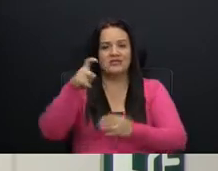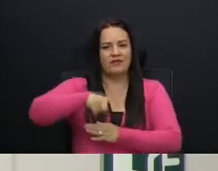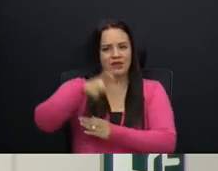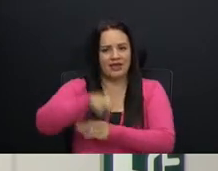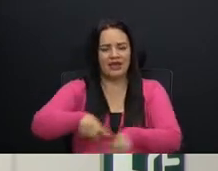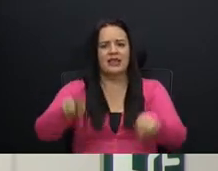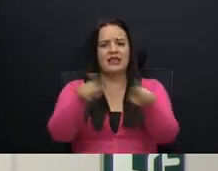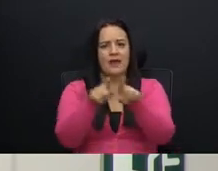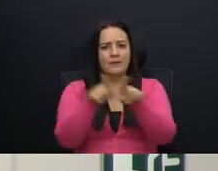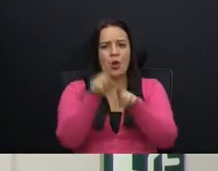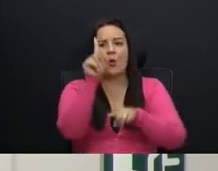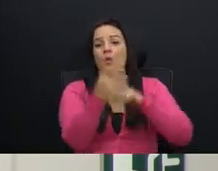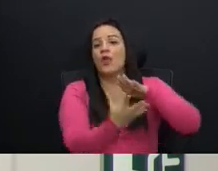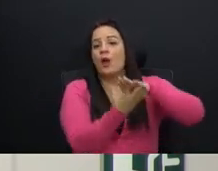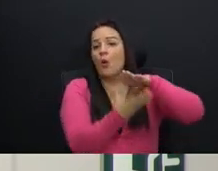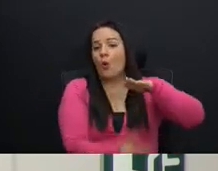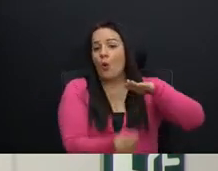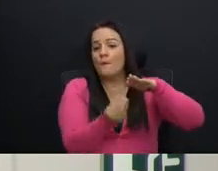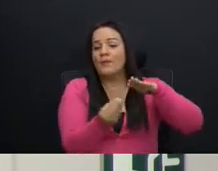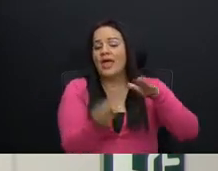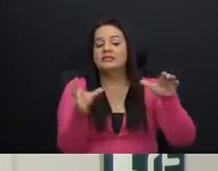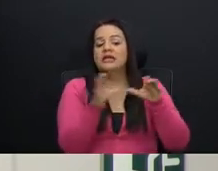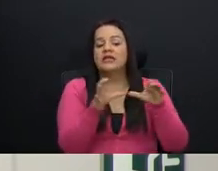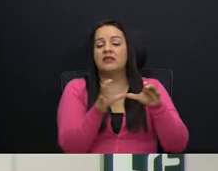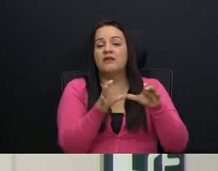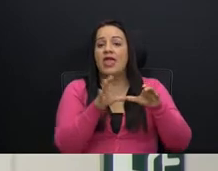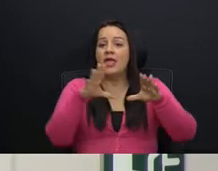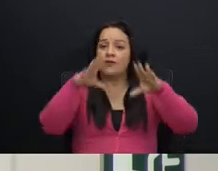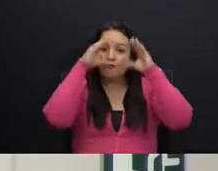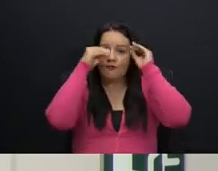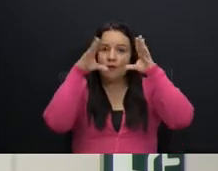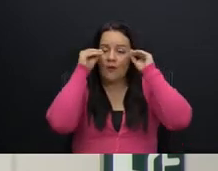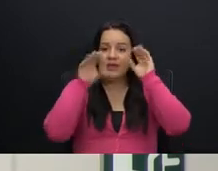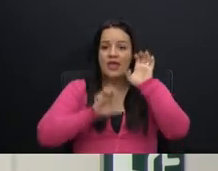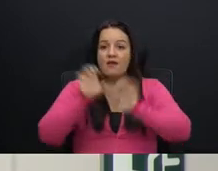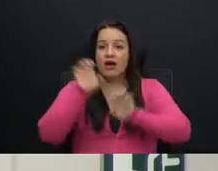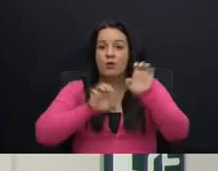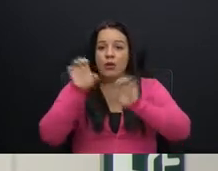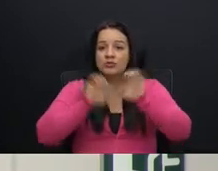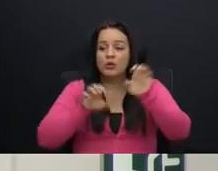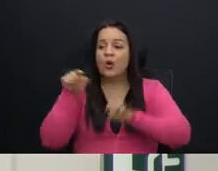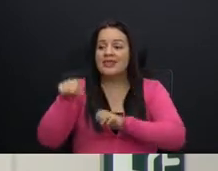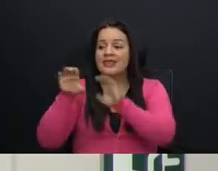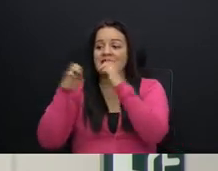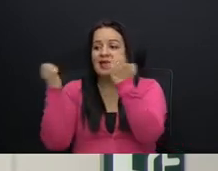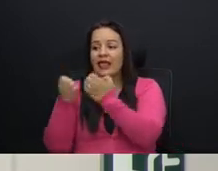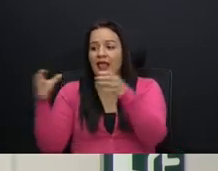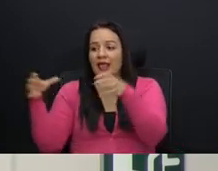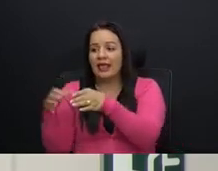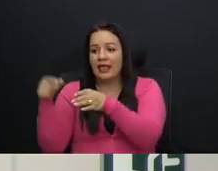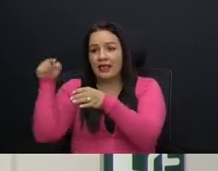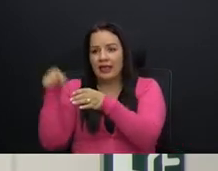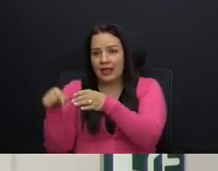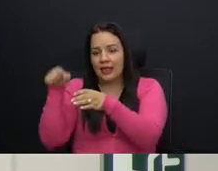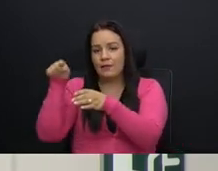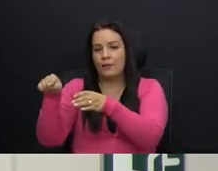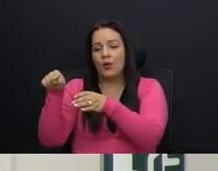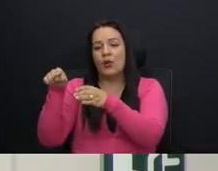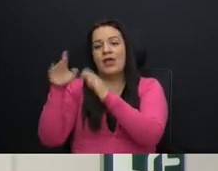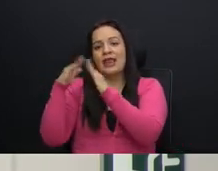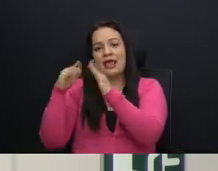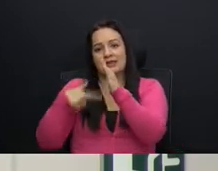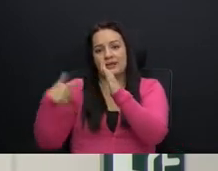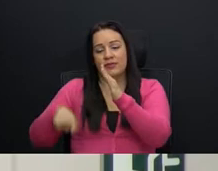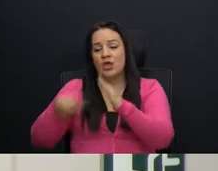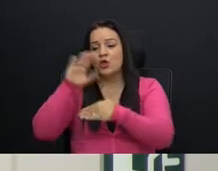también una copia certificada de los informes de evaluación de esta unidad, así como todo lo referente a